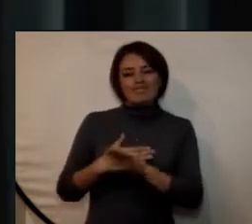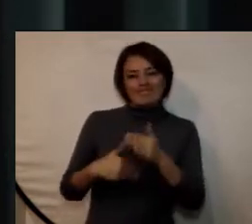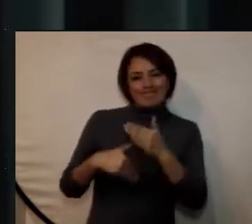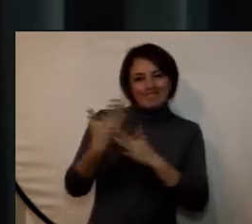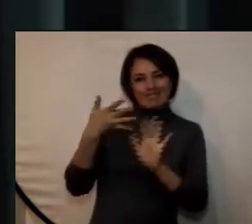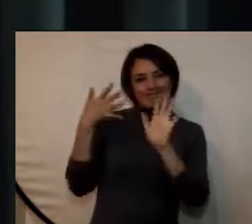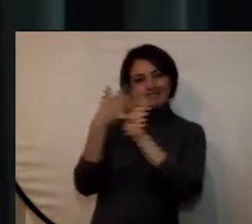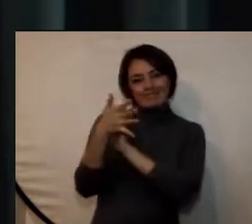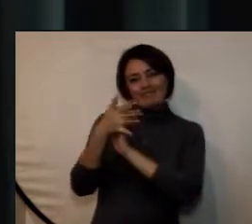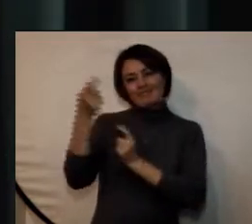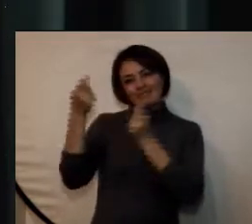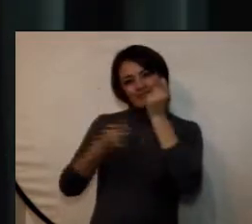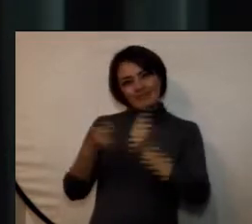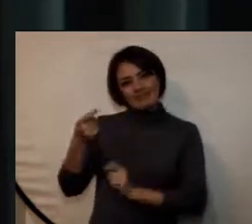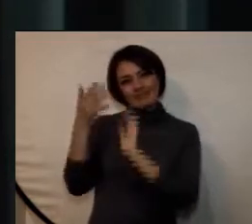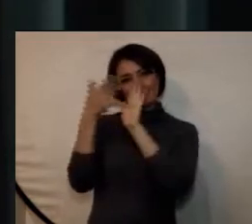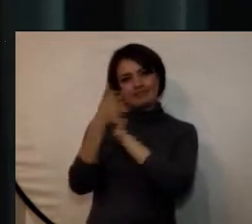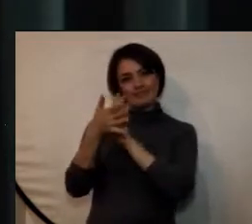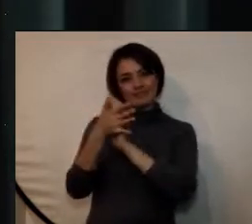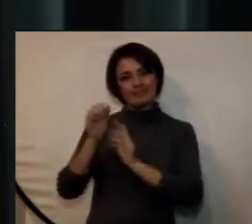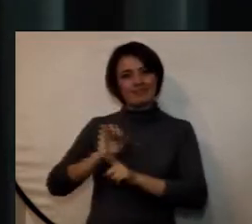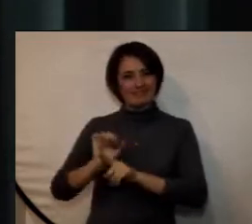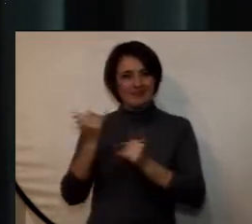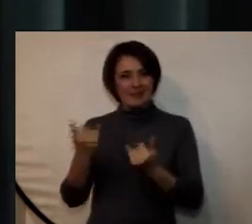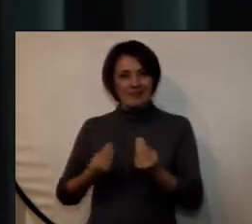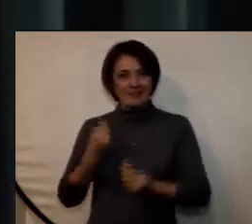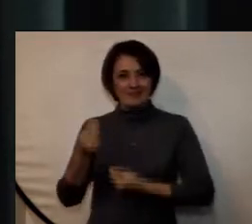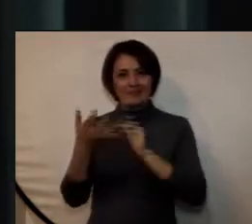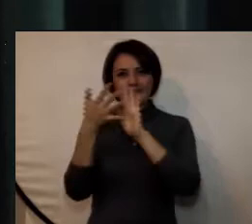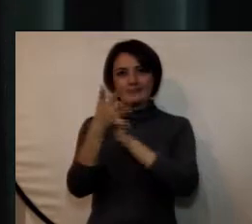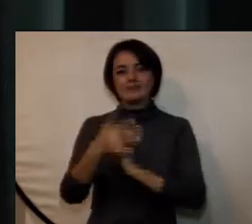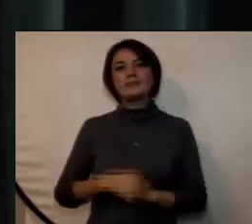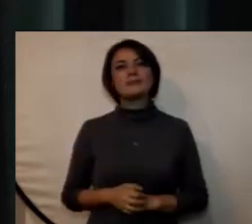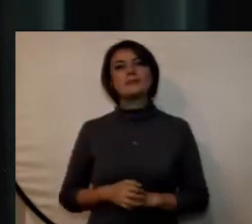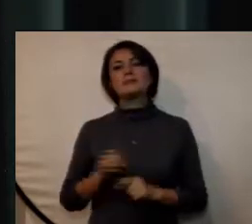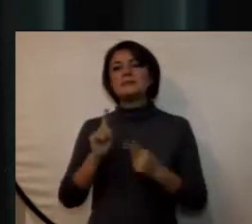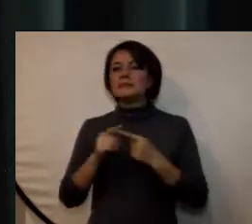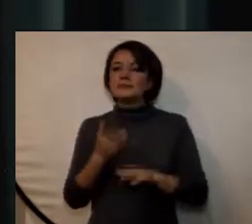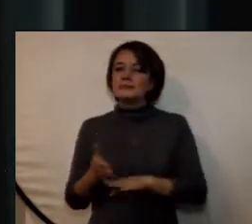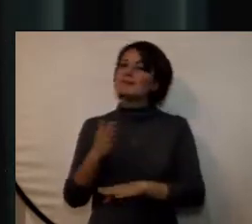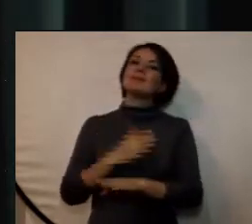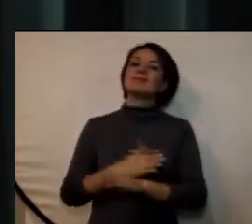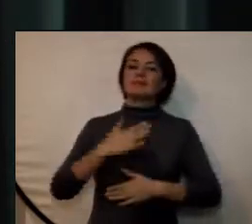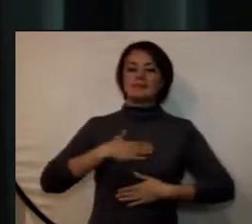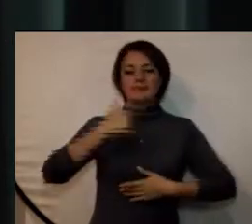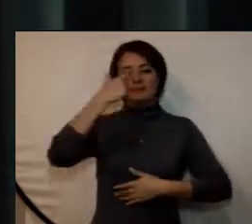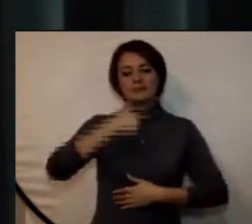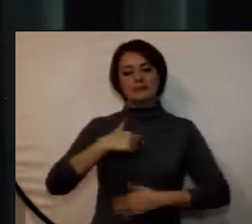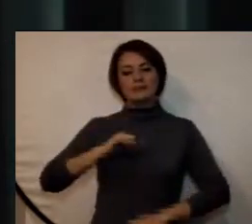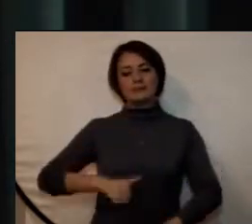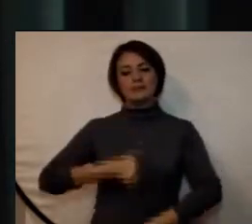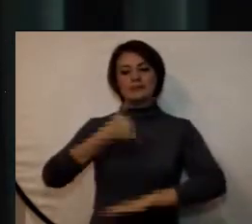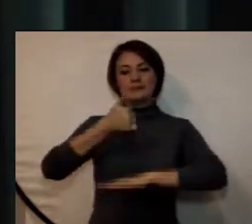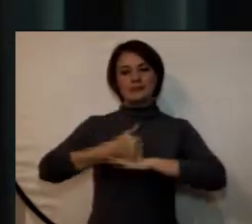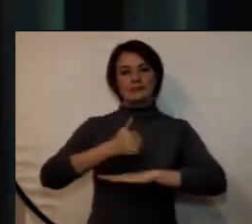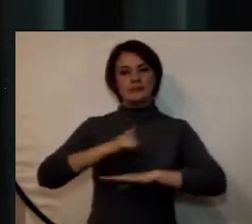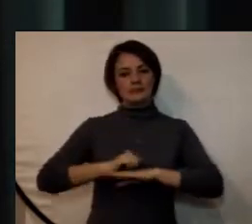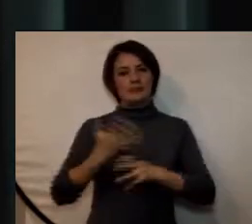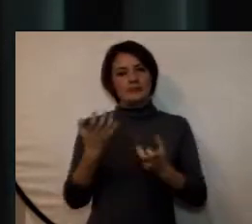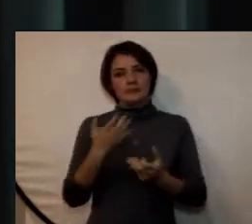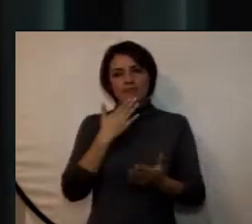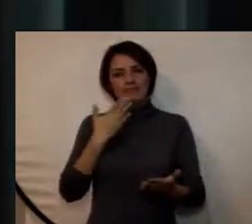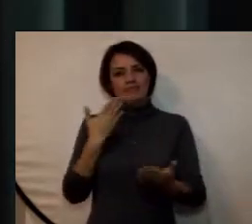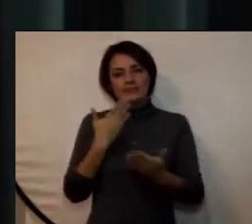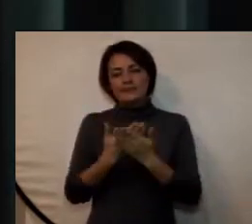desarrollo de este noble ejercicio de la rendición de cuentas, como tal, en mi condición de rector, permítame